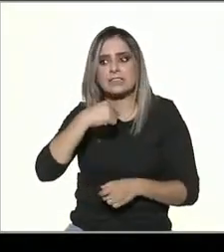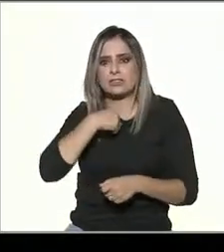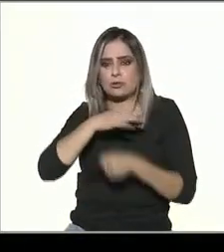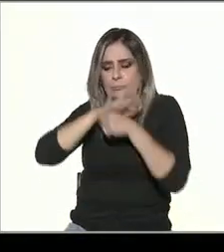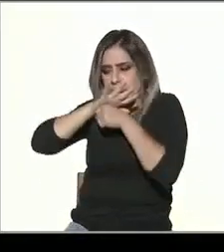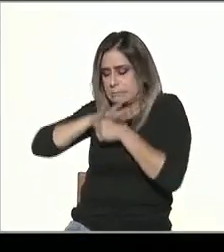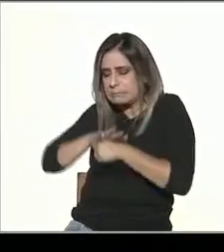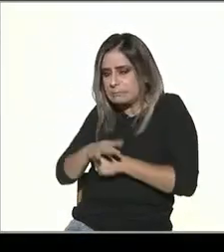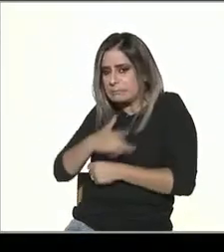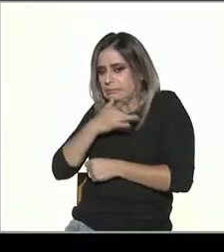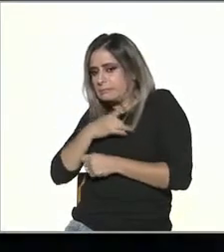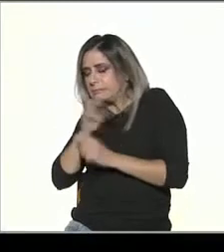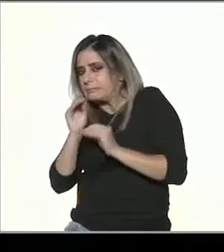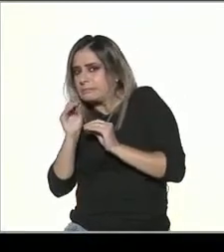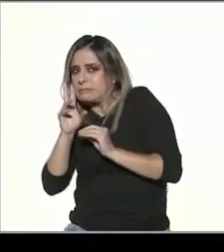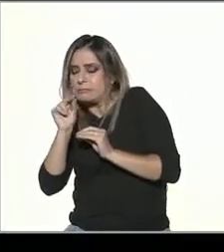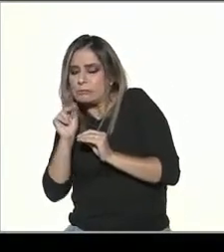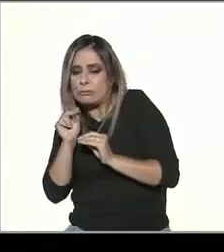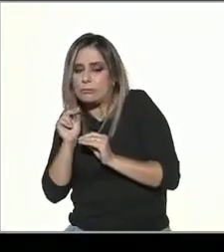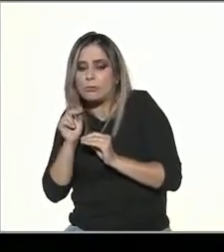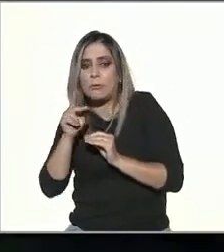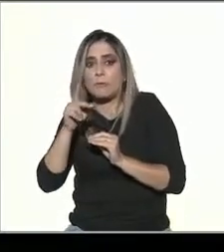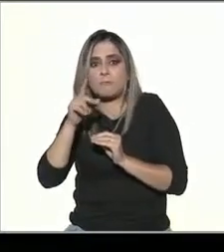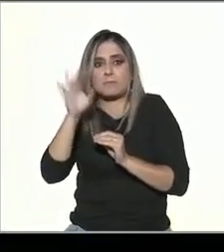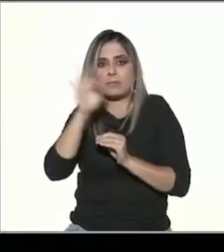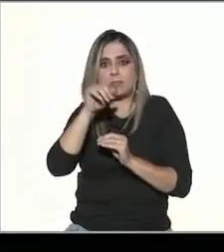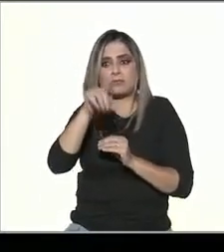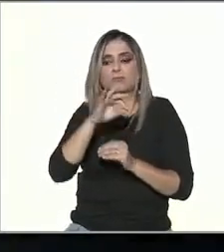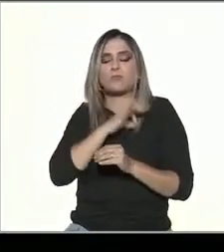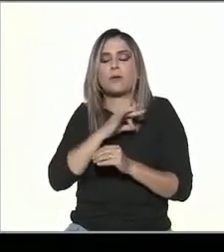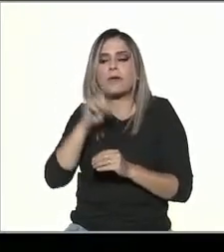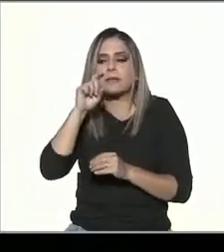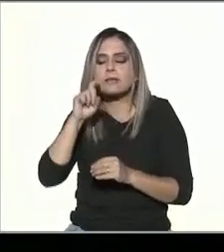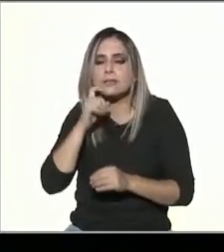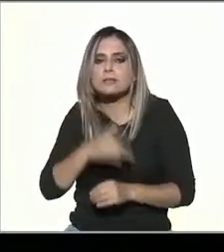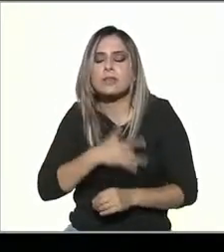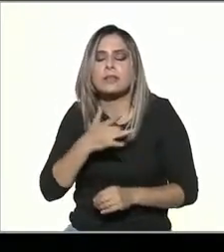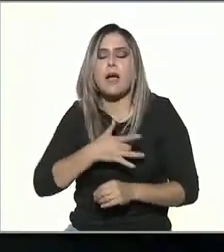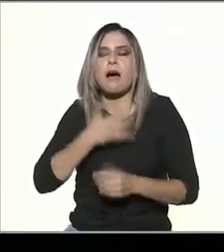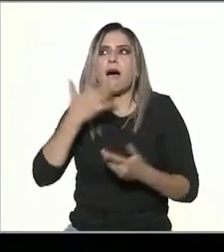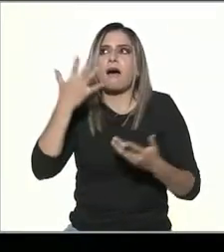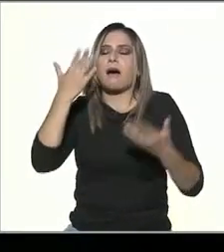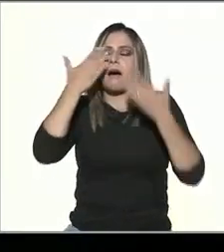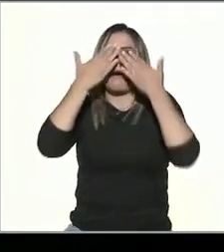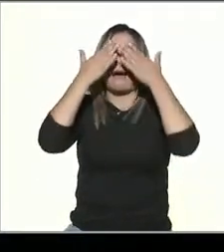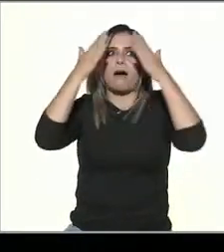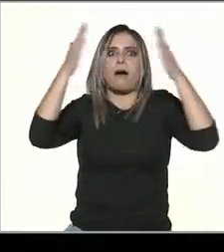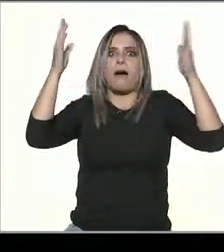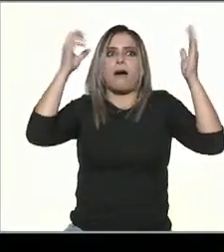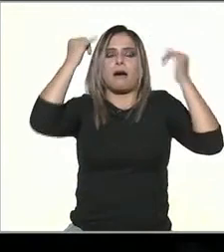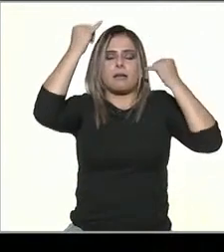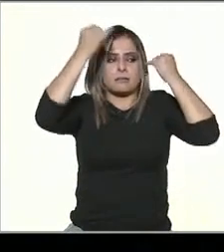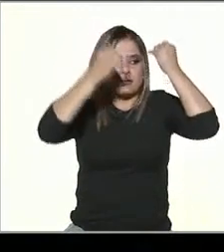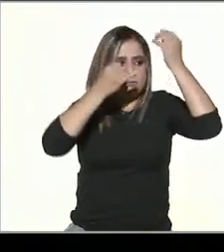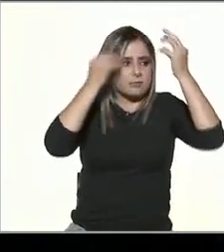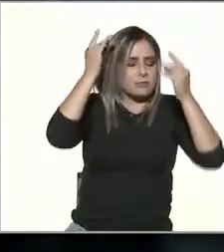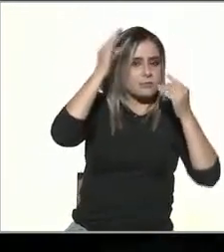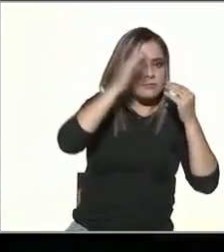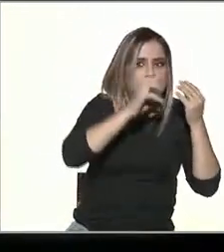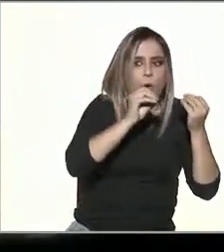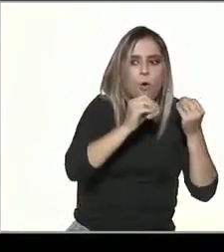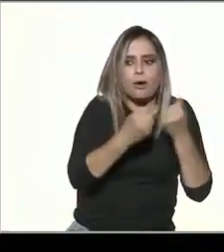un juego peligroso que nos puede llevar a la autorrealización o al delirio a la